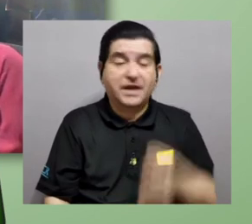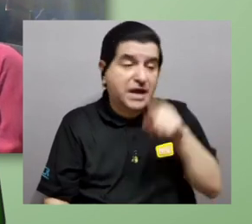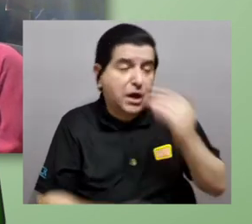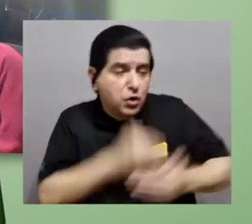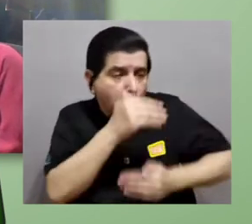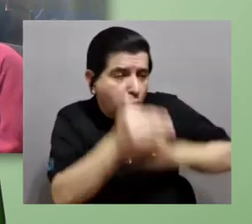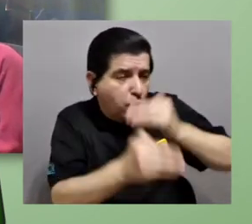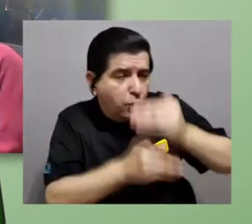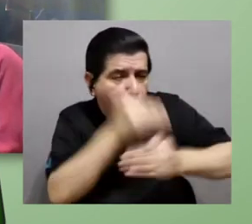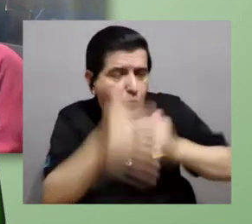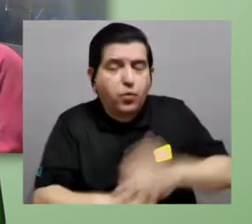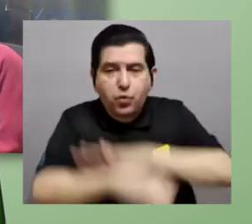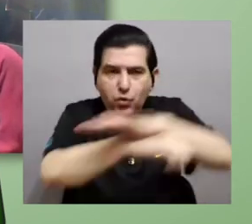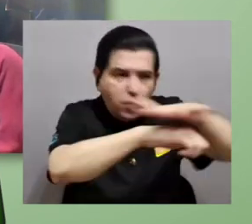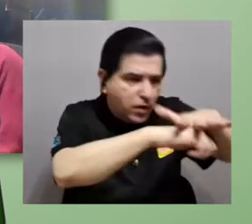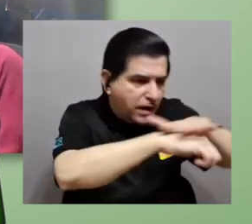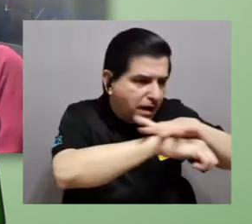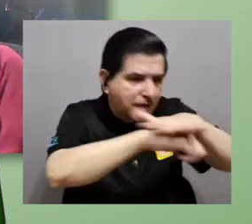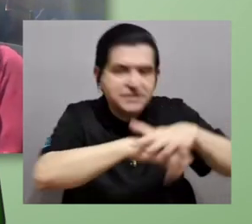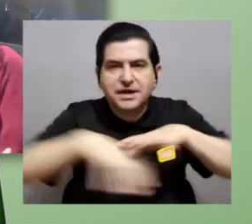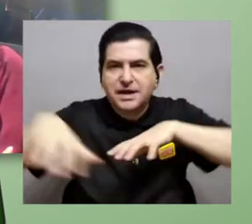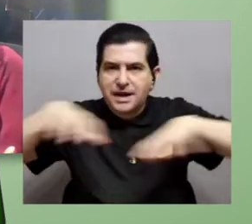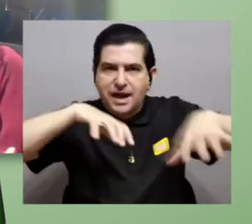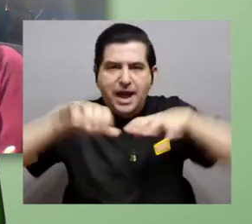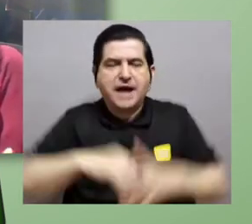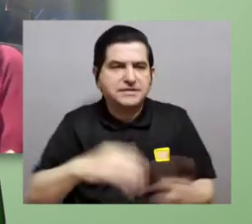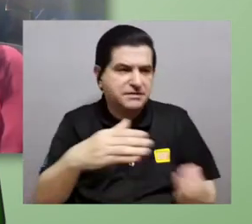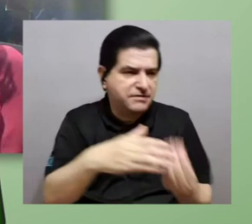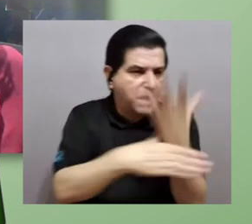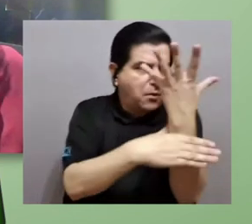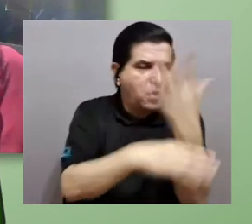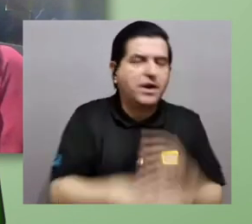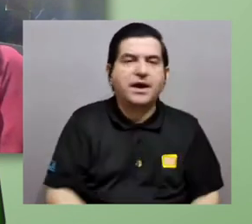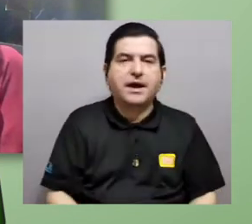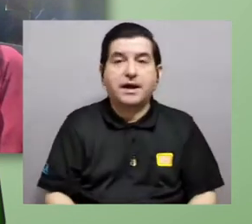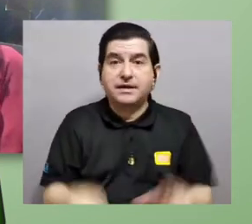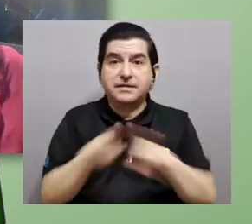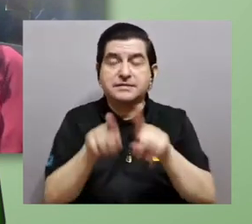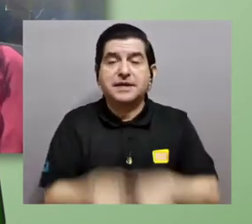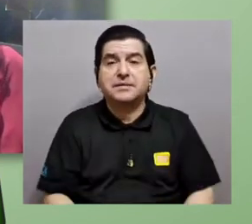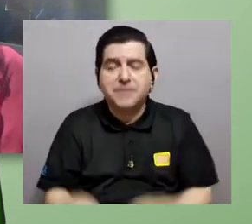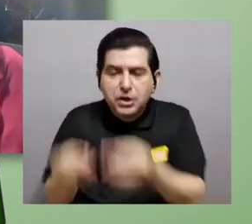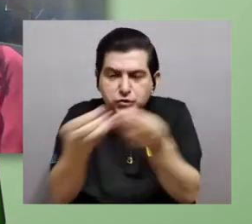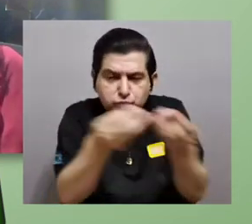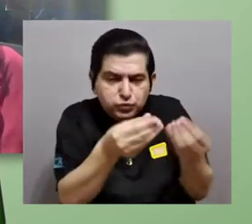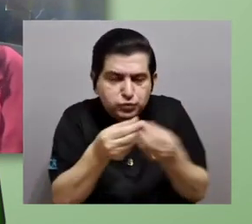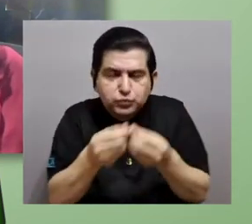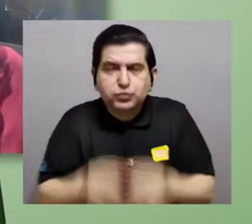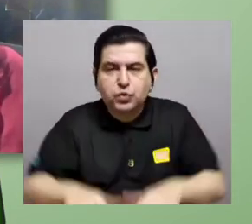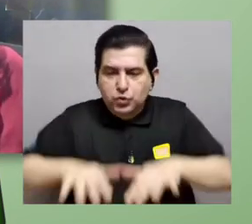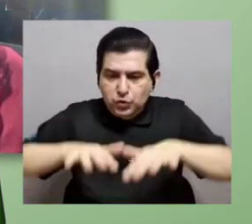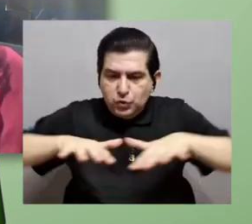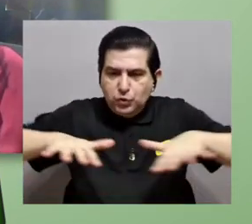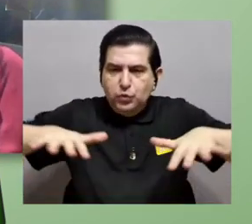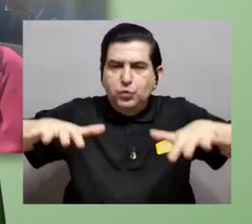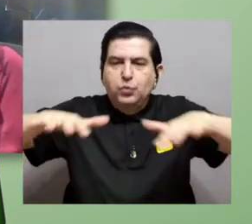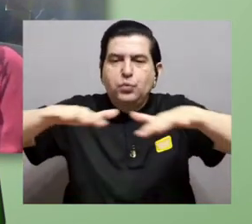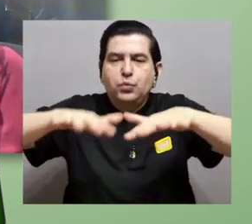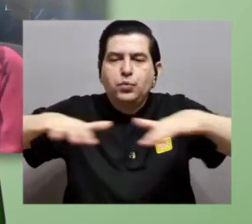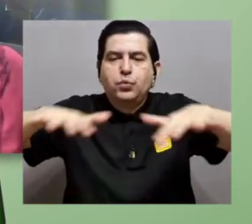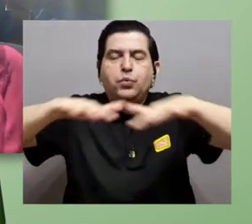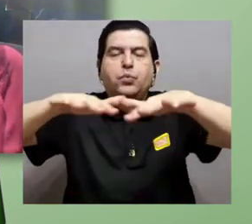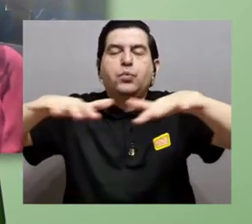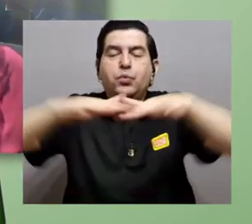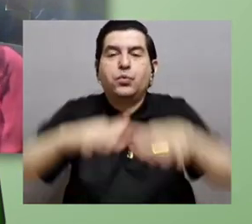y fue evolucionando y las islas iban evolucionando por actividades por volcanes por aportes sedimentarios fueron rellenando esas